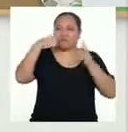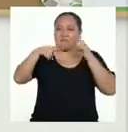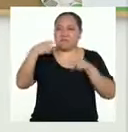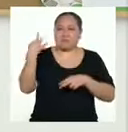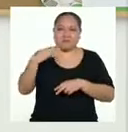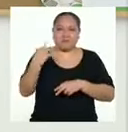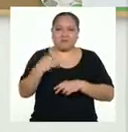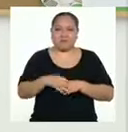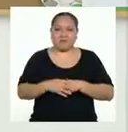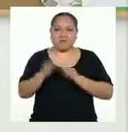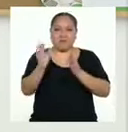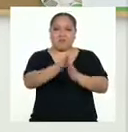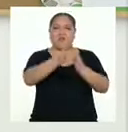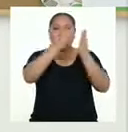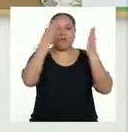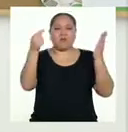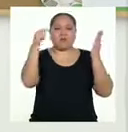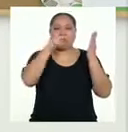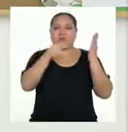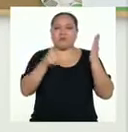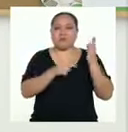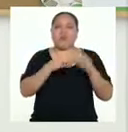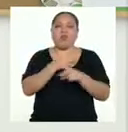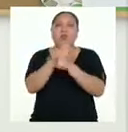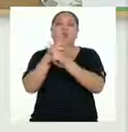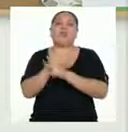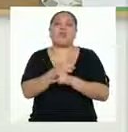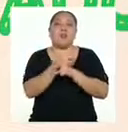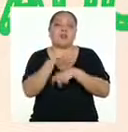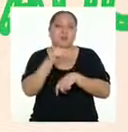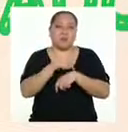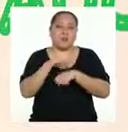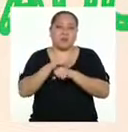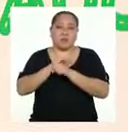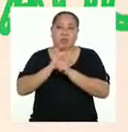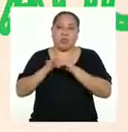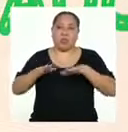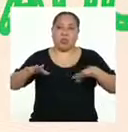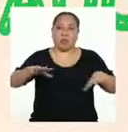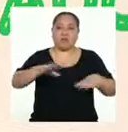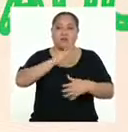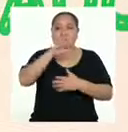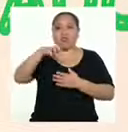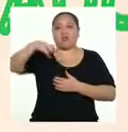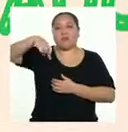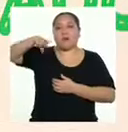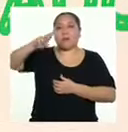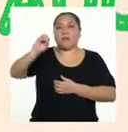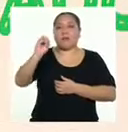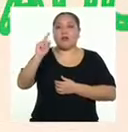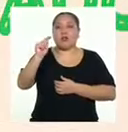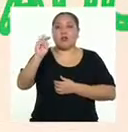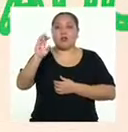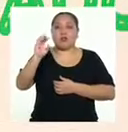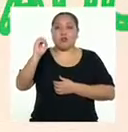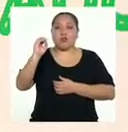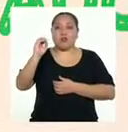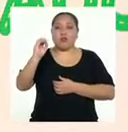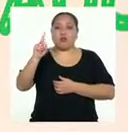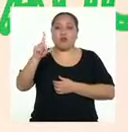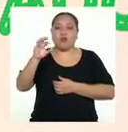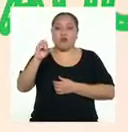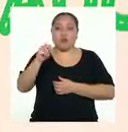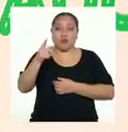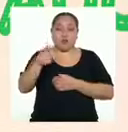el tiempo cuando los diarios recomiendan cuidados en tiempos de pandemia, por ejemplo. Todo protocolo es un texto instructivo, ya que